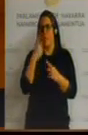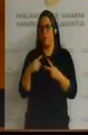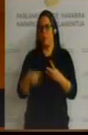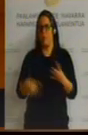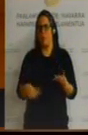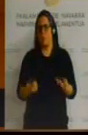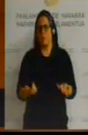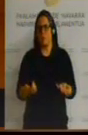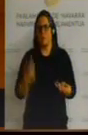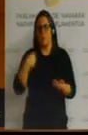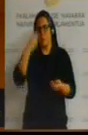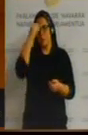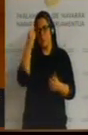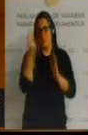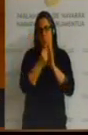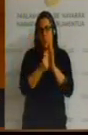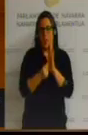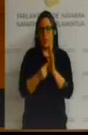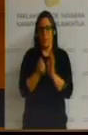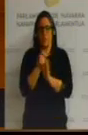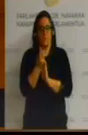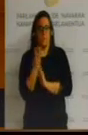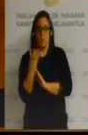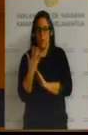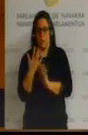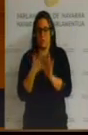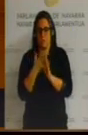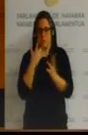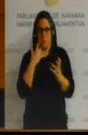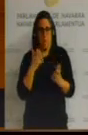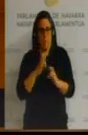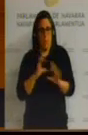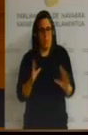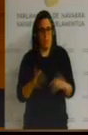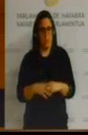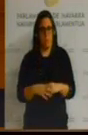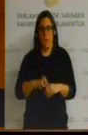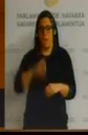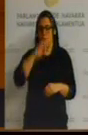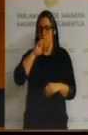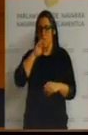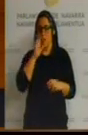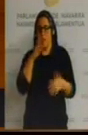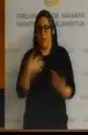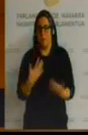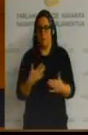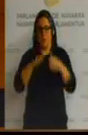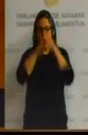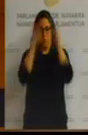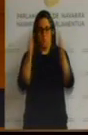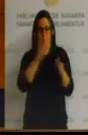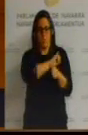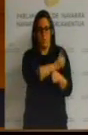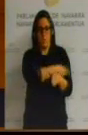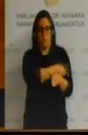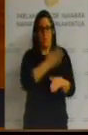Bien, yo creo que los datos y las cifras hablan por sí solas. Tudela en estos momentos dispone de un pabellón polideportivo de